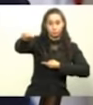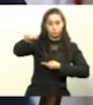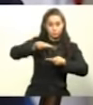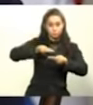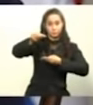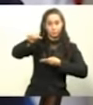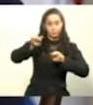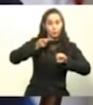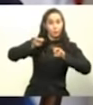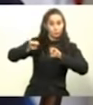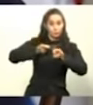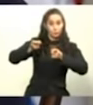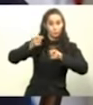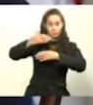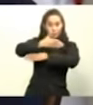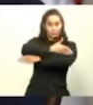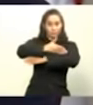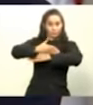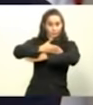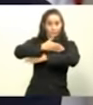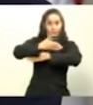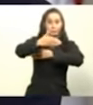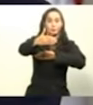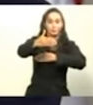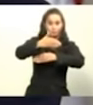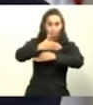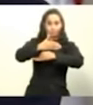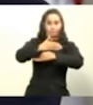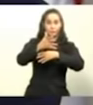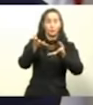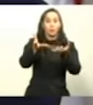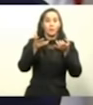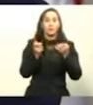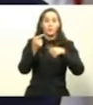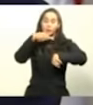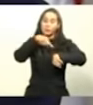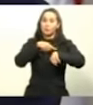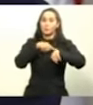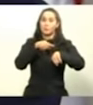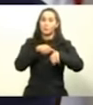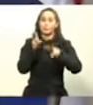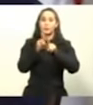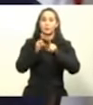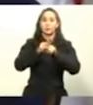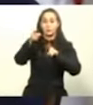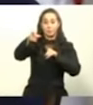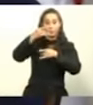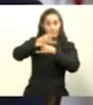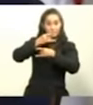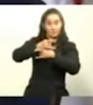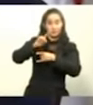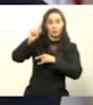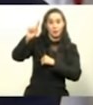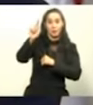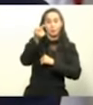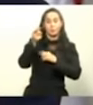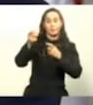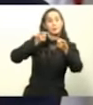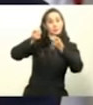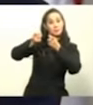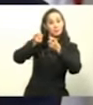que controlar nuestro país. Y nosotros aspiramos a que llegue un momento en que también ellos sean los primeros que